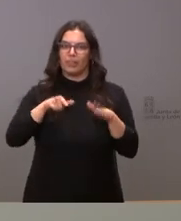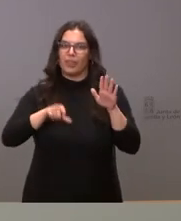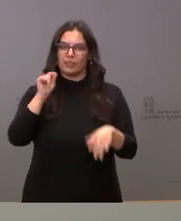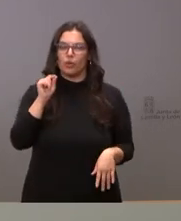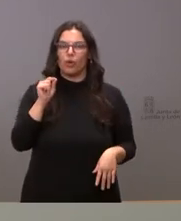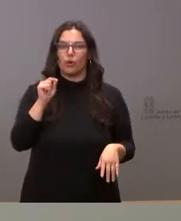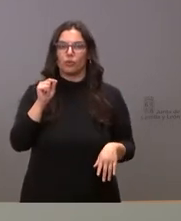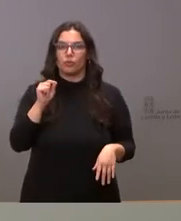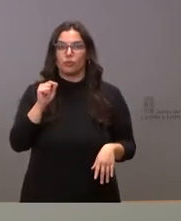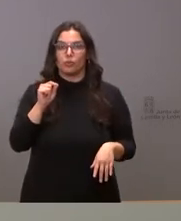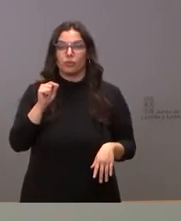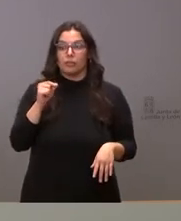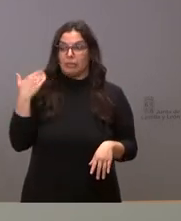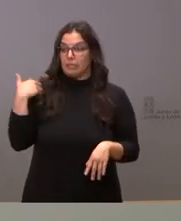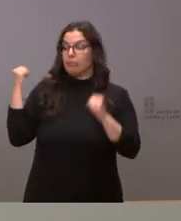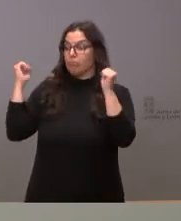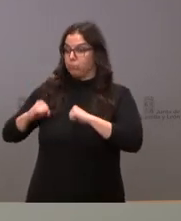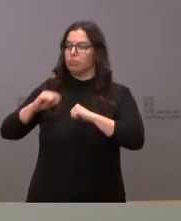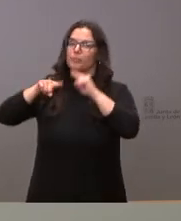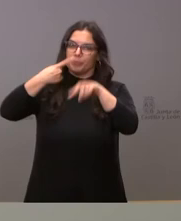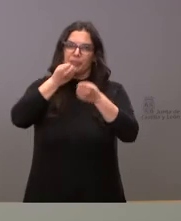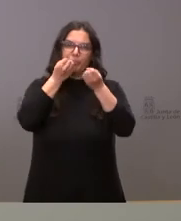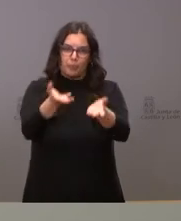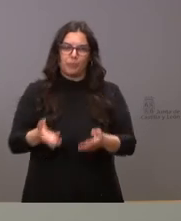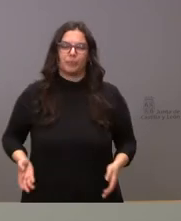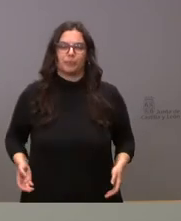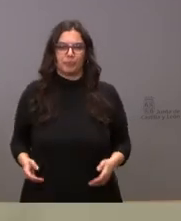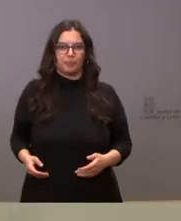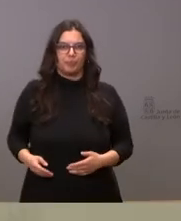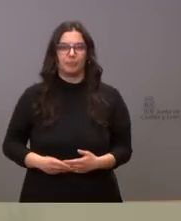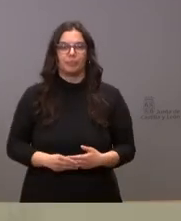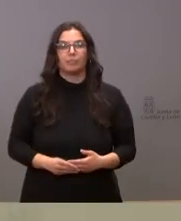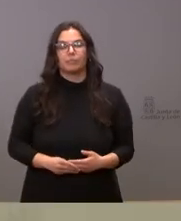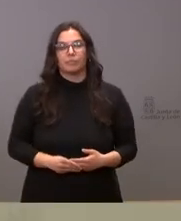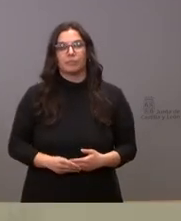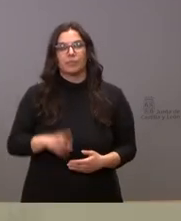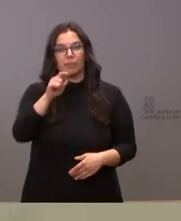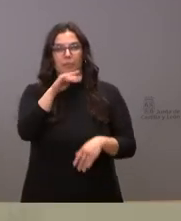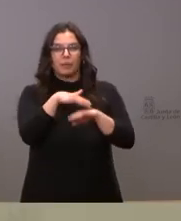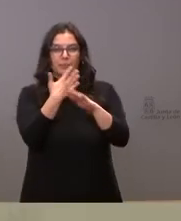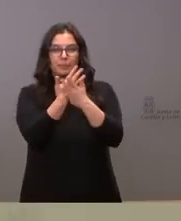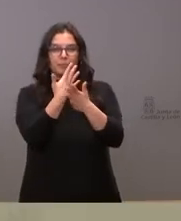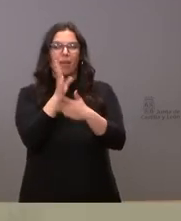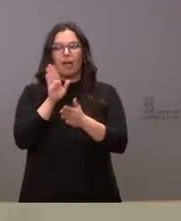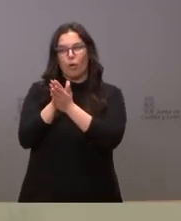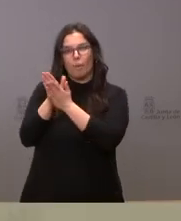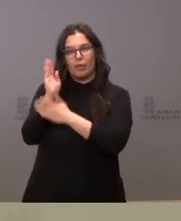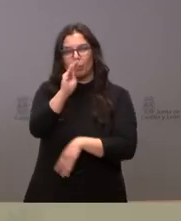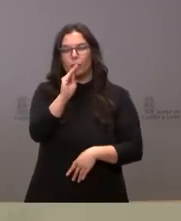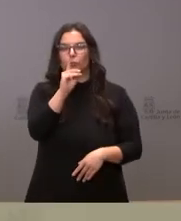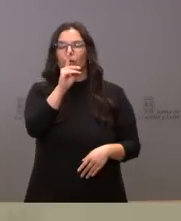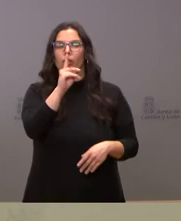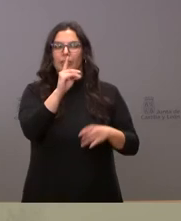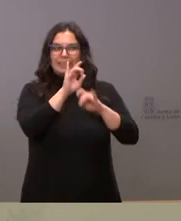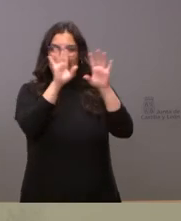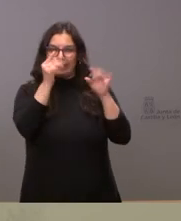que en cuanto tomemos les informaremos con detalle Por concretar lo que ha apuntado el compañero ¿hay algún horizonte?